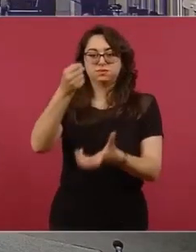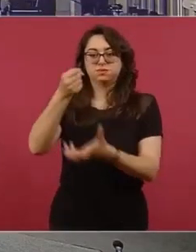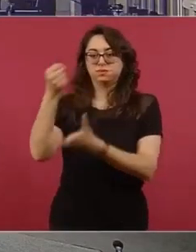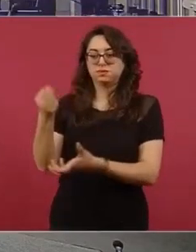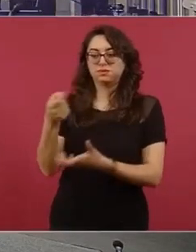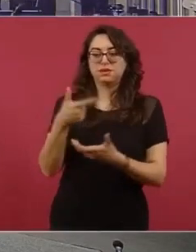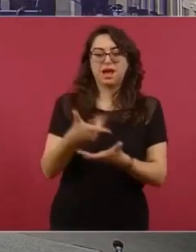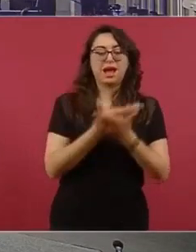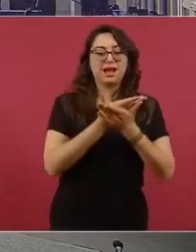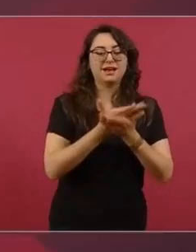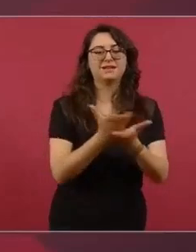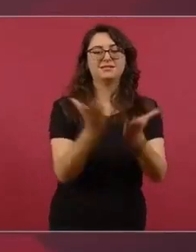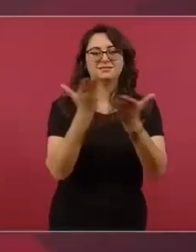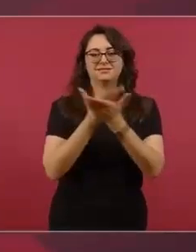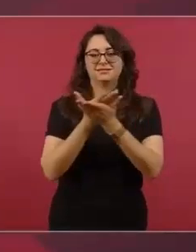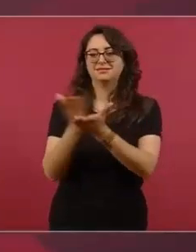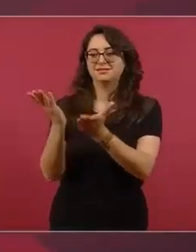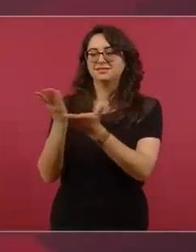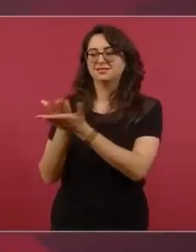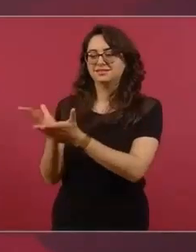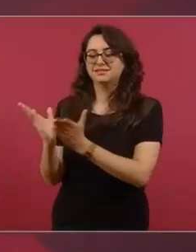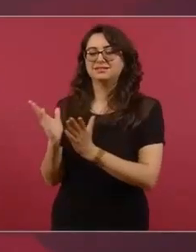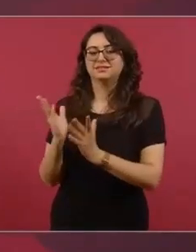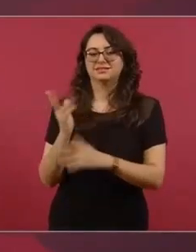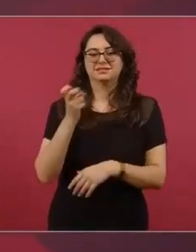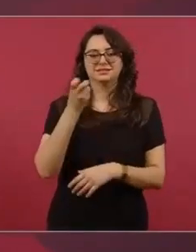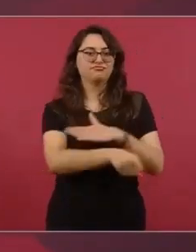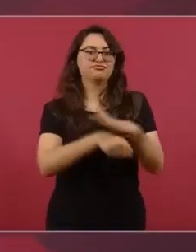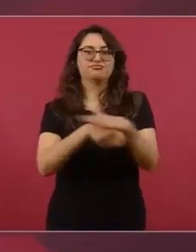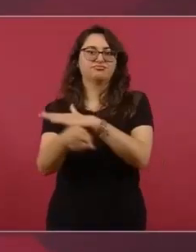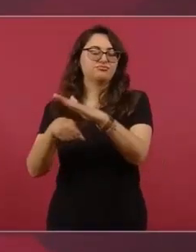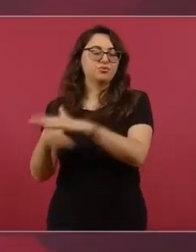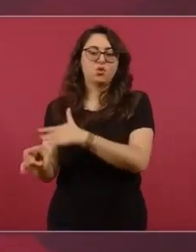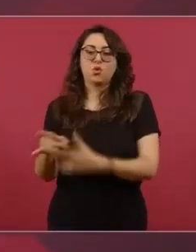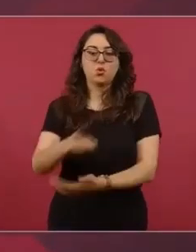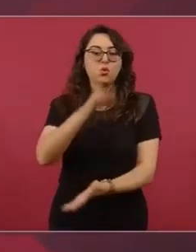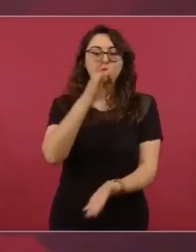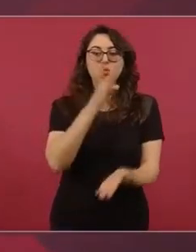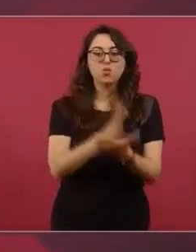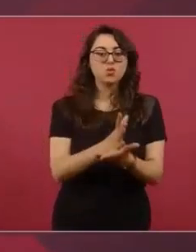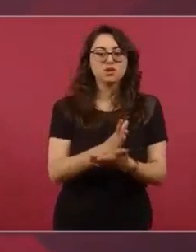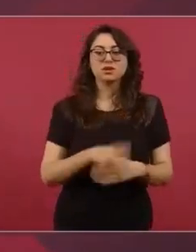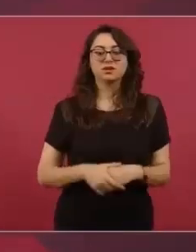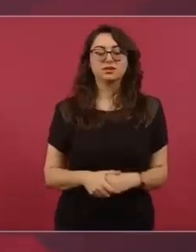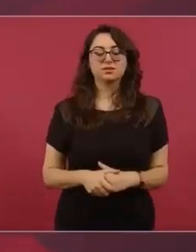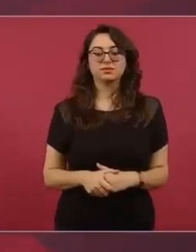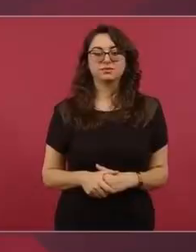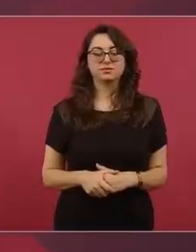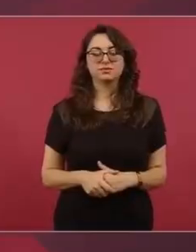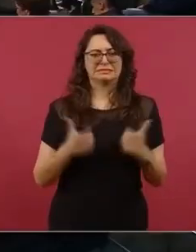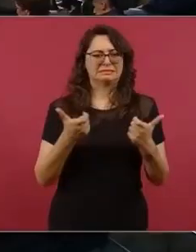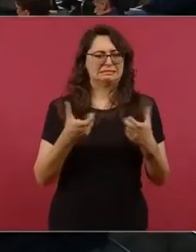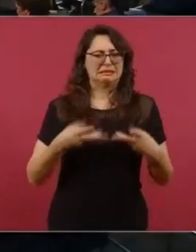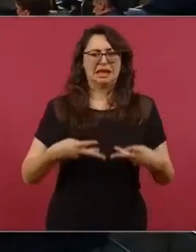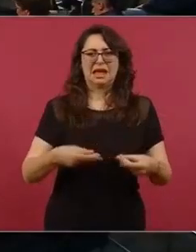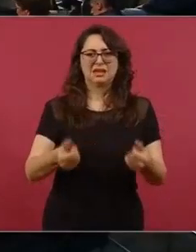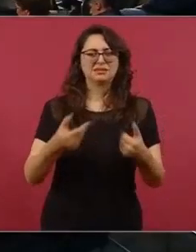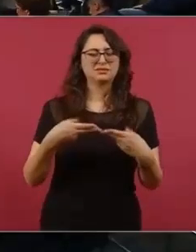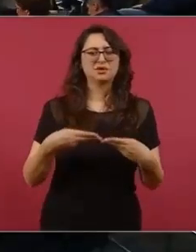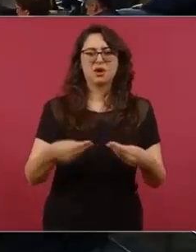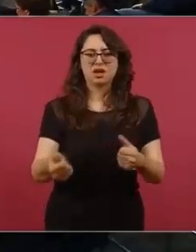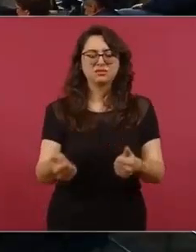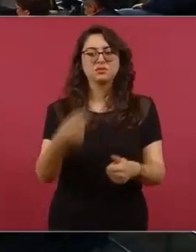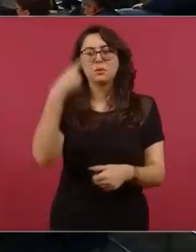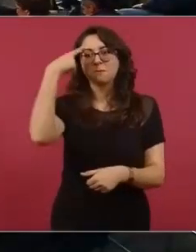que realmente es coyotaje, pero muchísimo dinero para